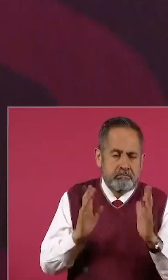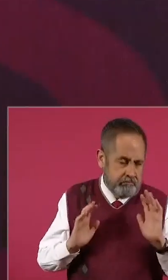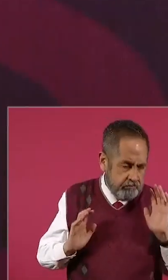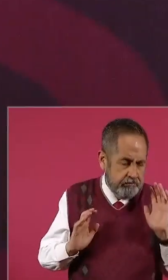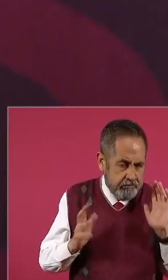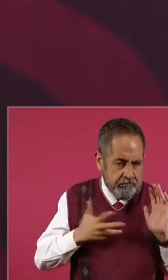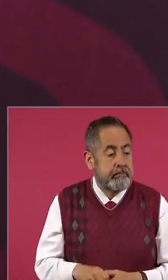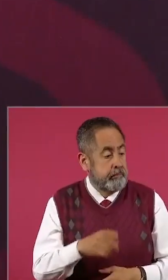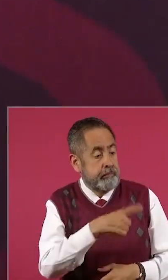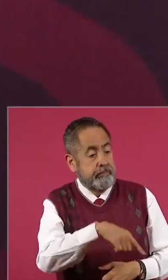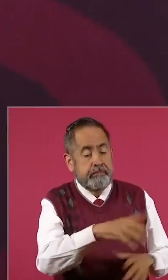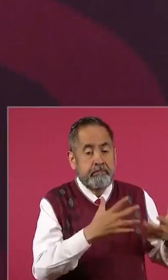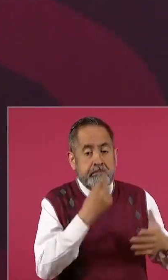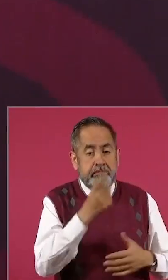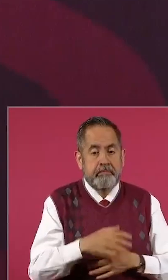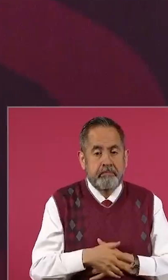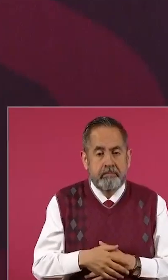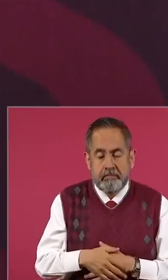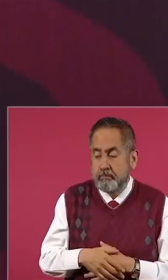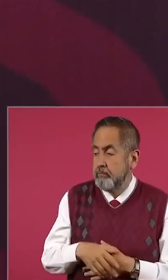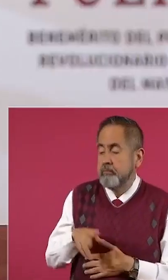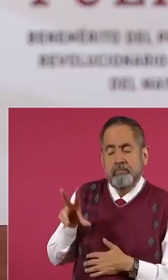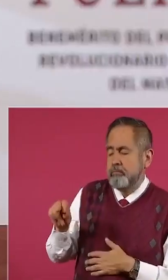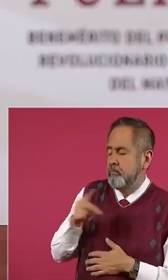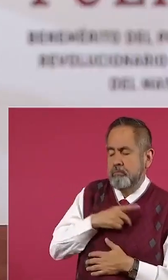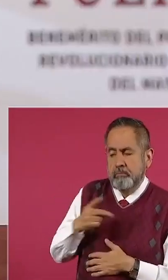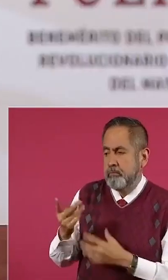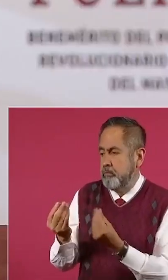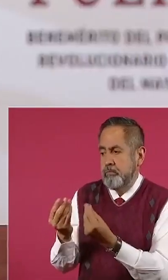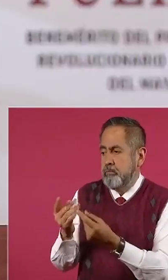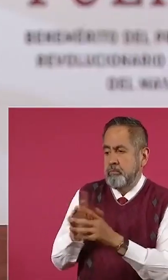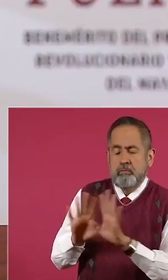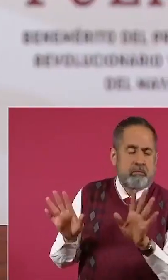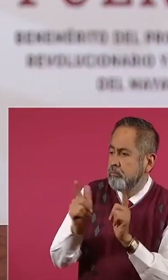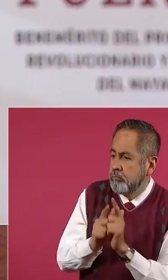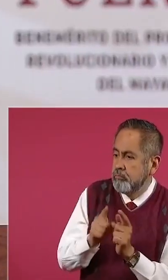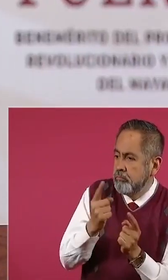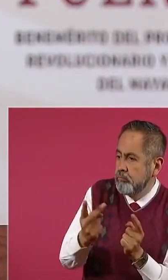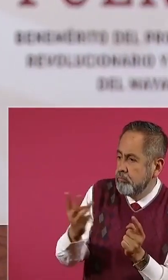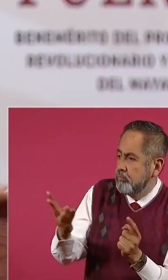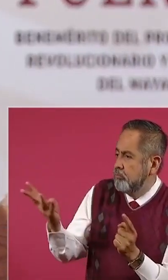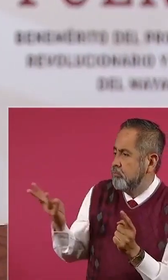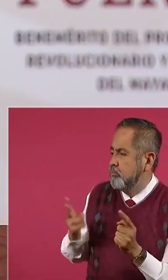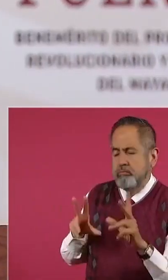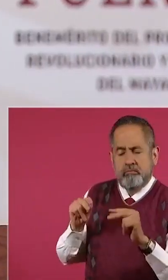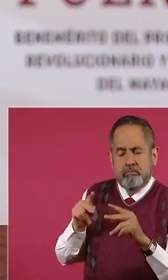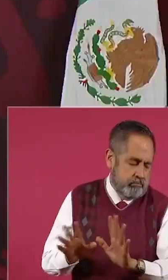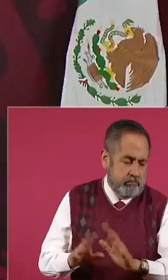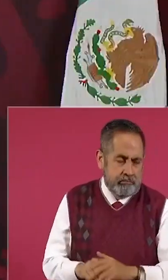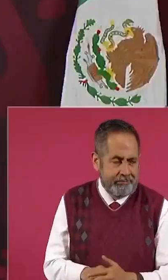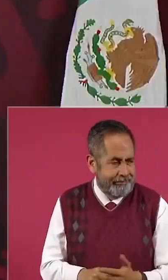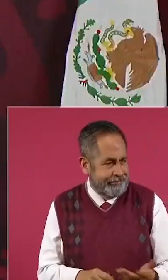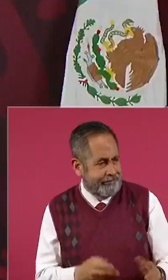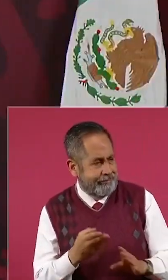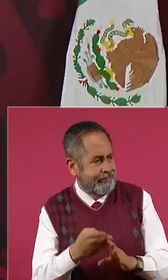Entonces, ellos dicen que no debe de repartirse a los plurinominales